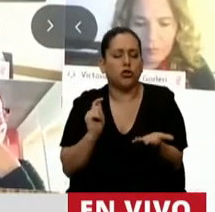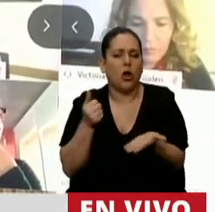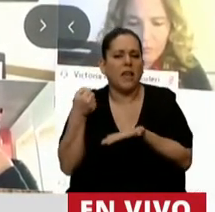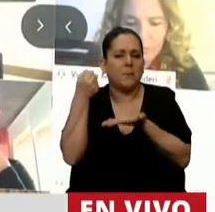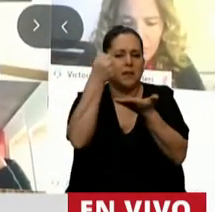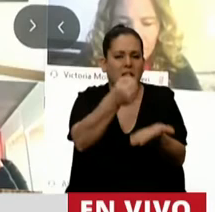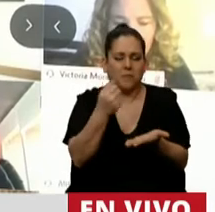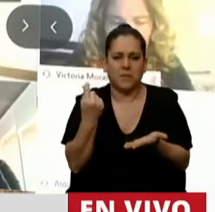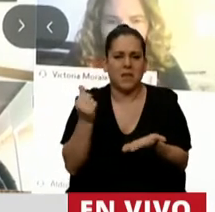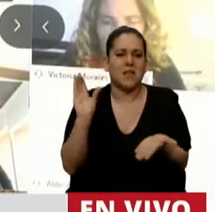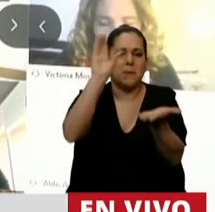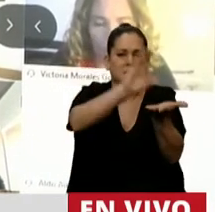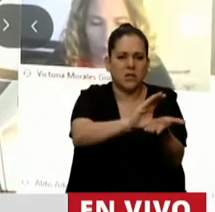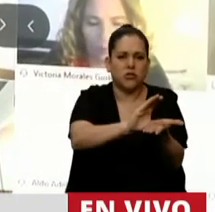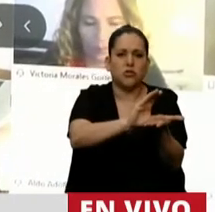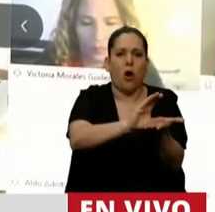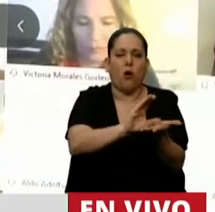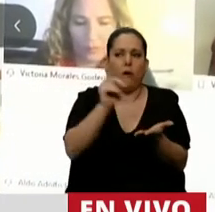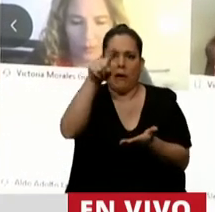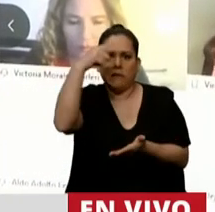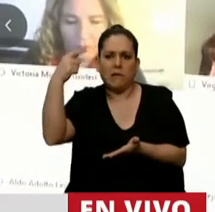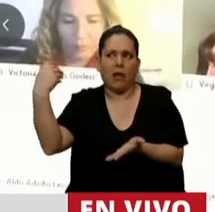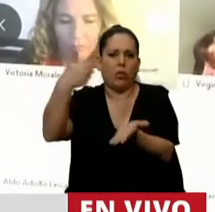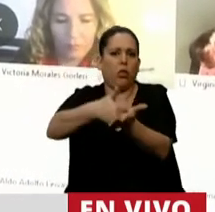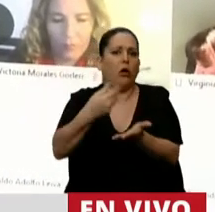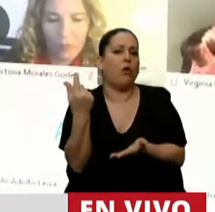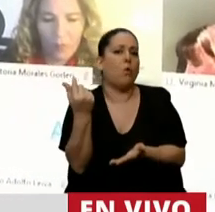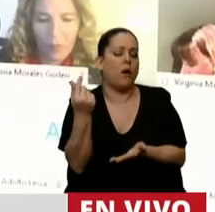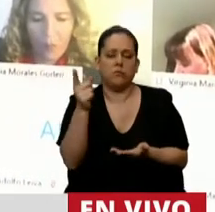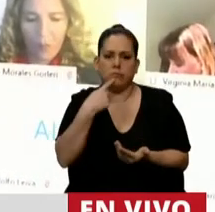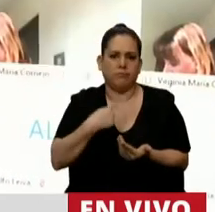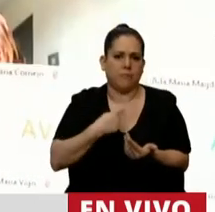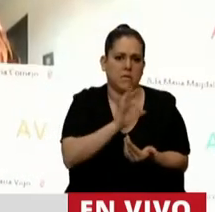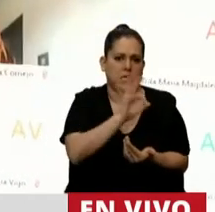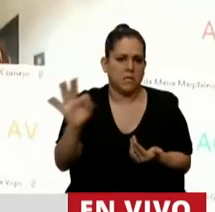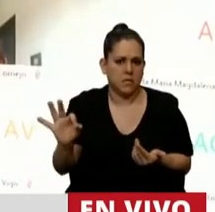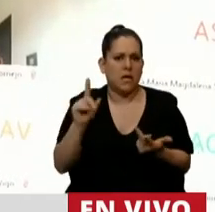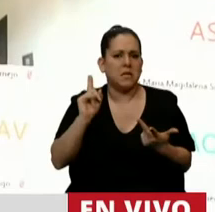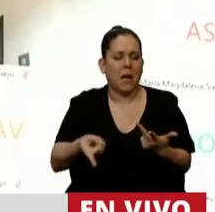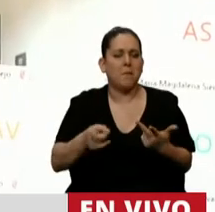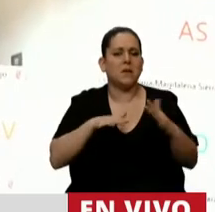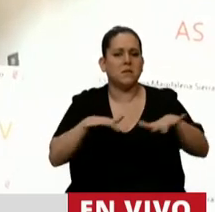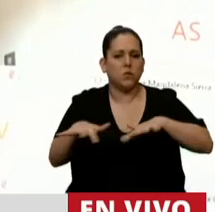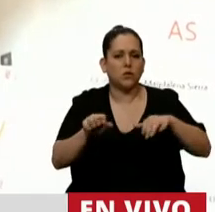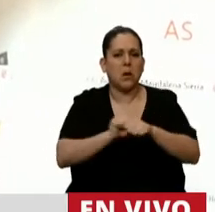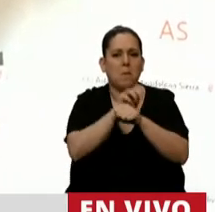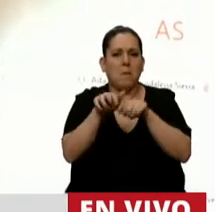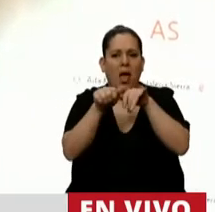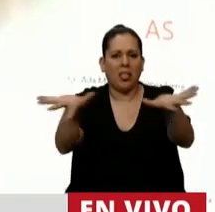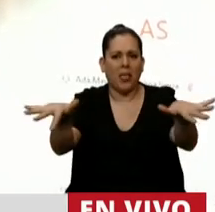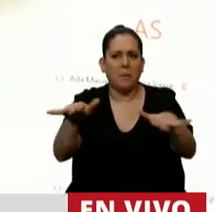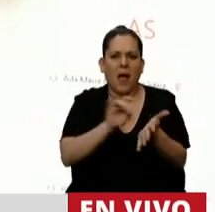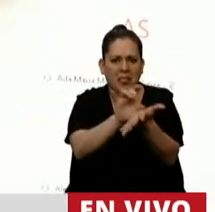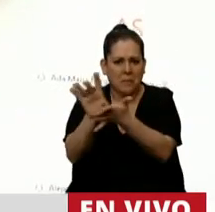esa decisión que va a traerle al Estado. Ni tampoco los motivos que en el medio de una pandemia se despida a trabajadores.